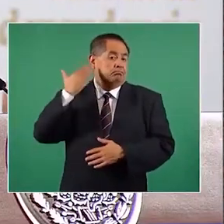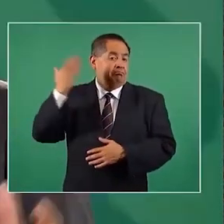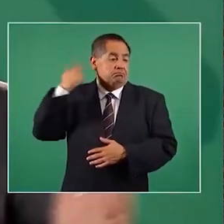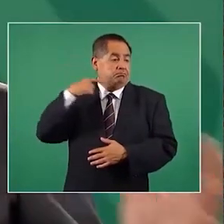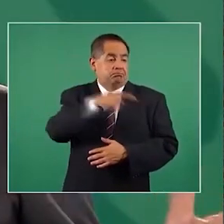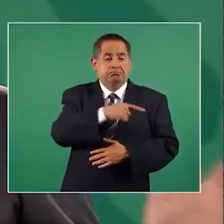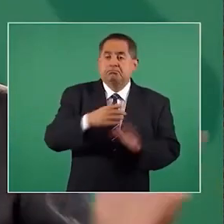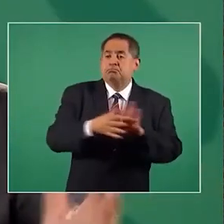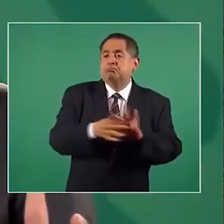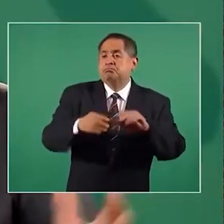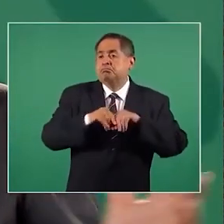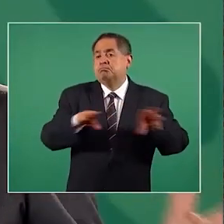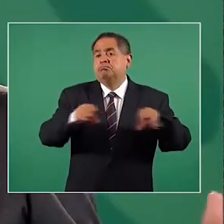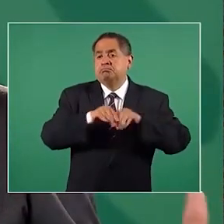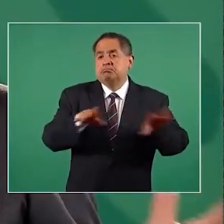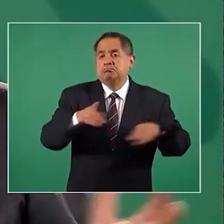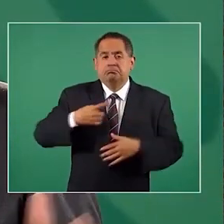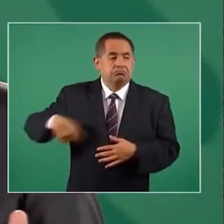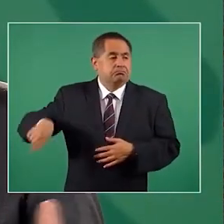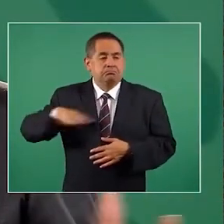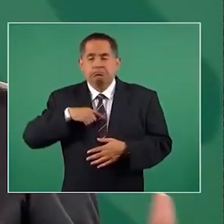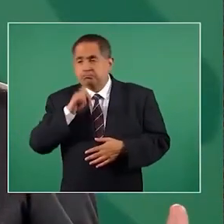cuando cuando sólo ellos opinaban